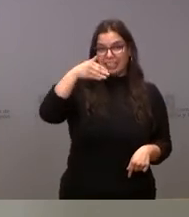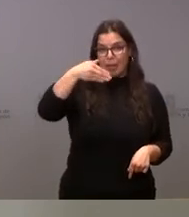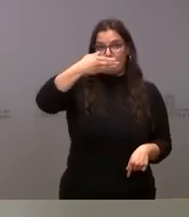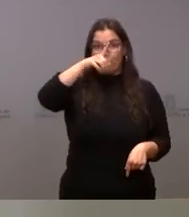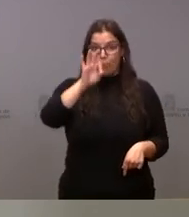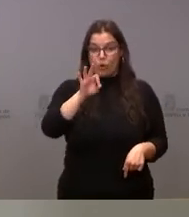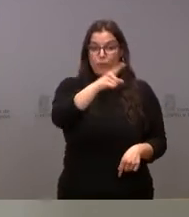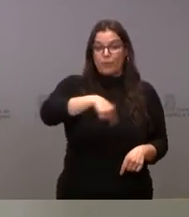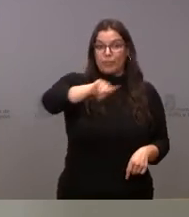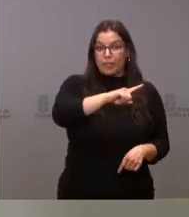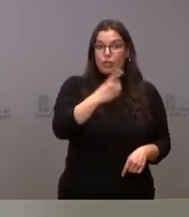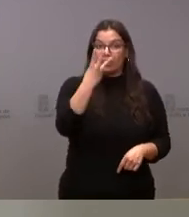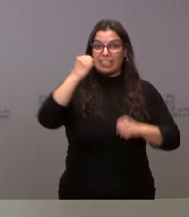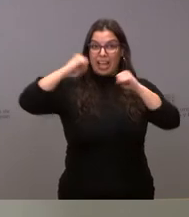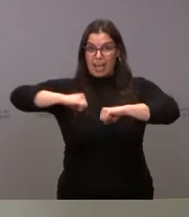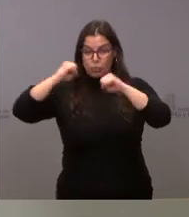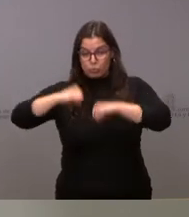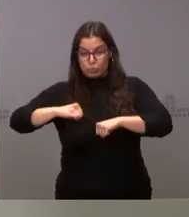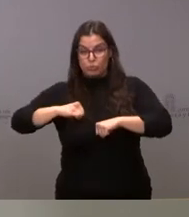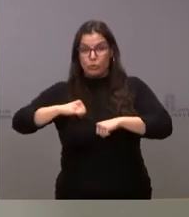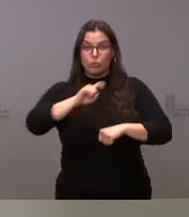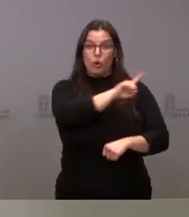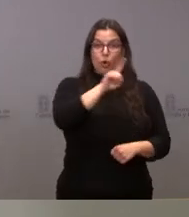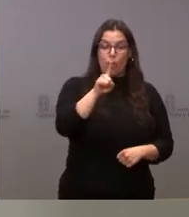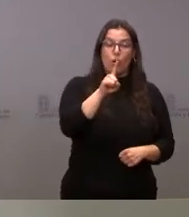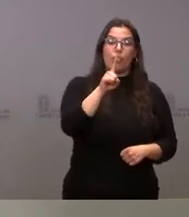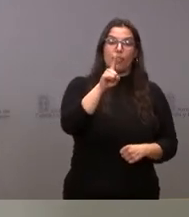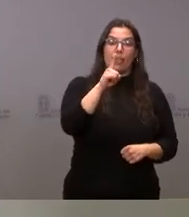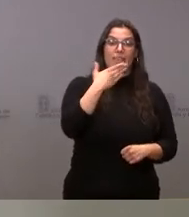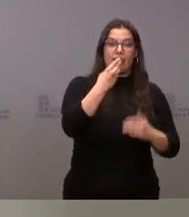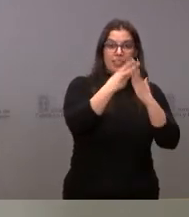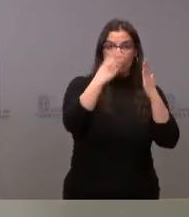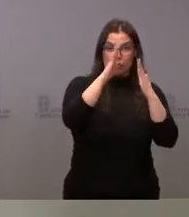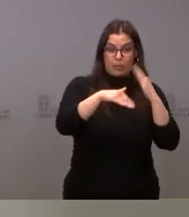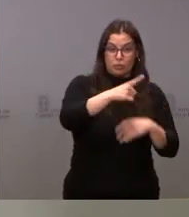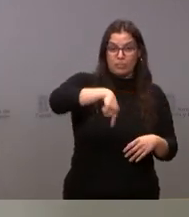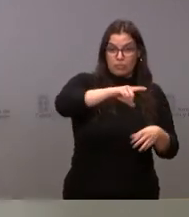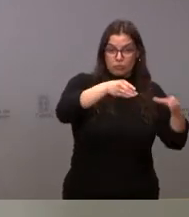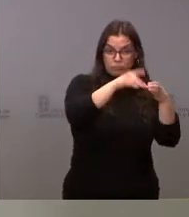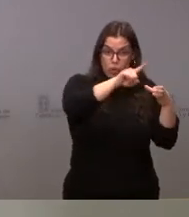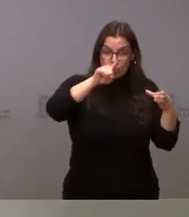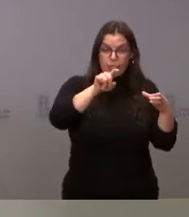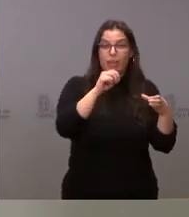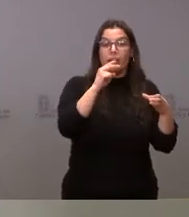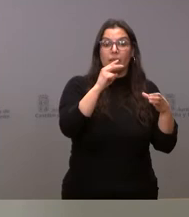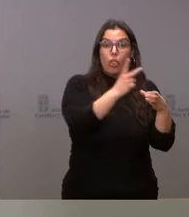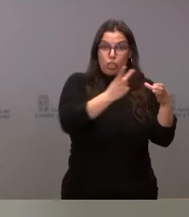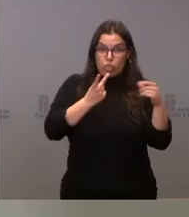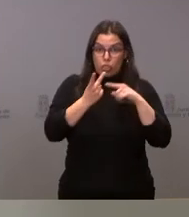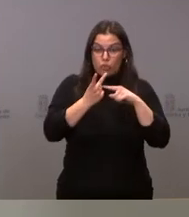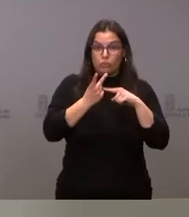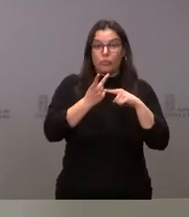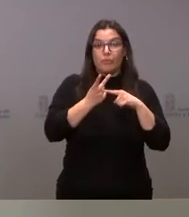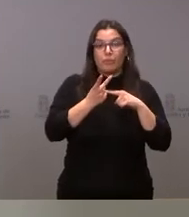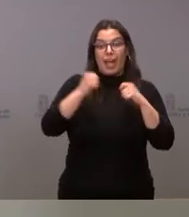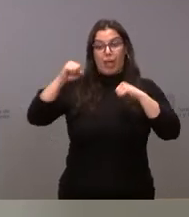de los cuales 3 son adultos y 11 son menores. De los 11 menores, 2 son hijos